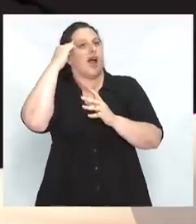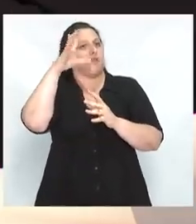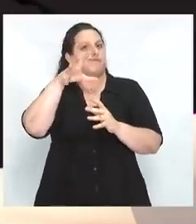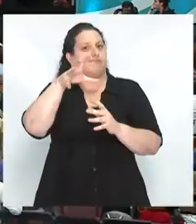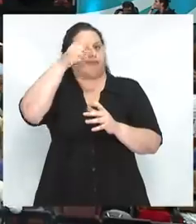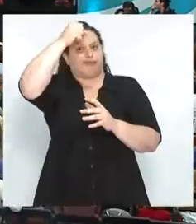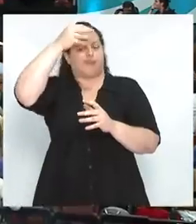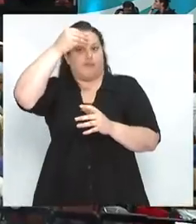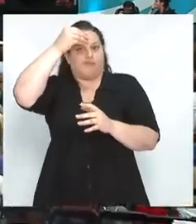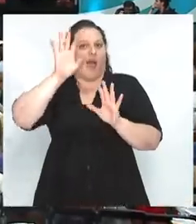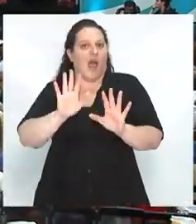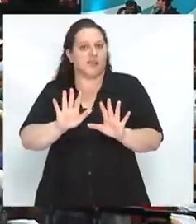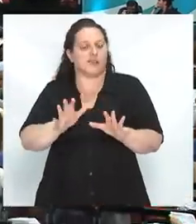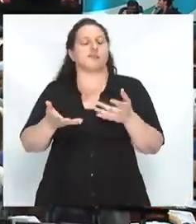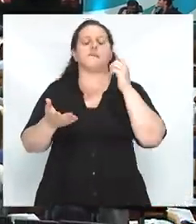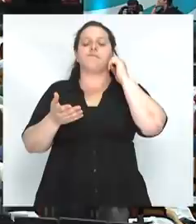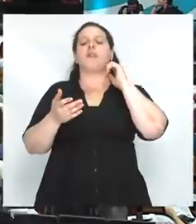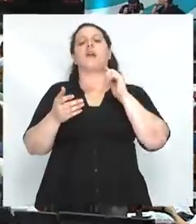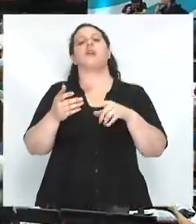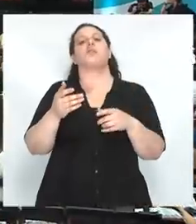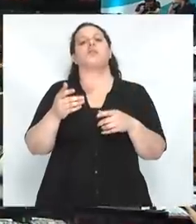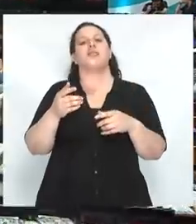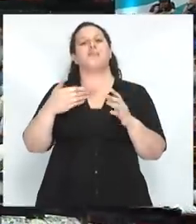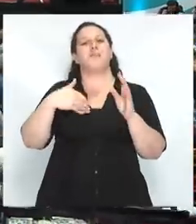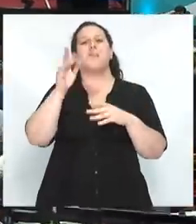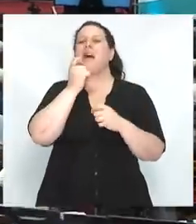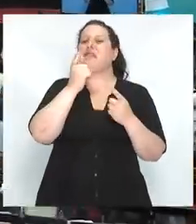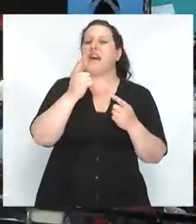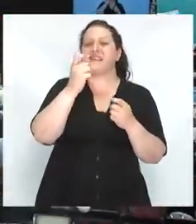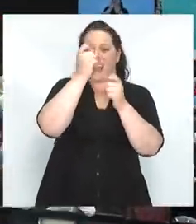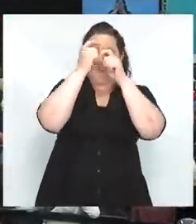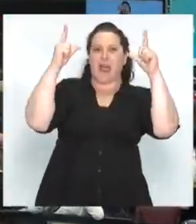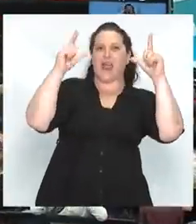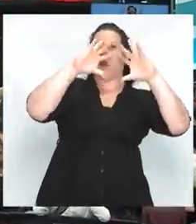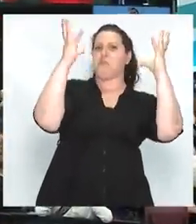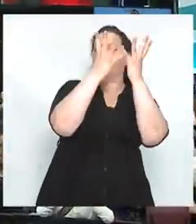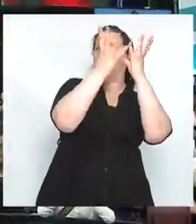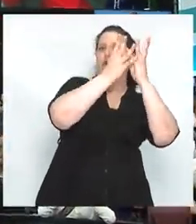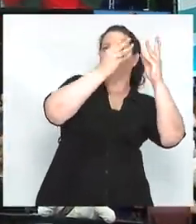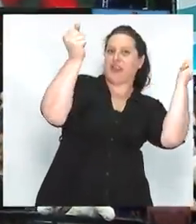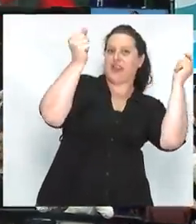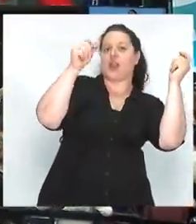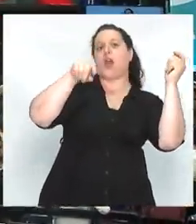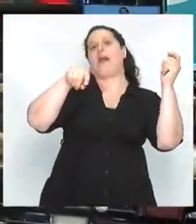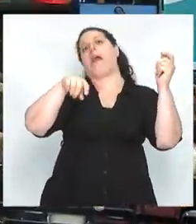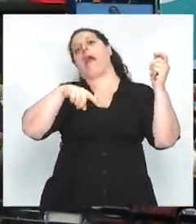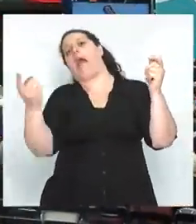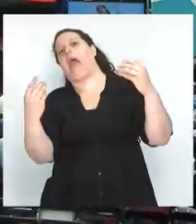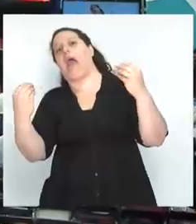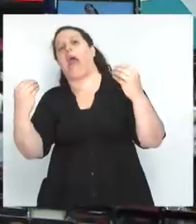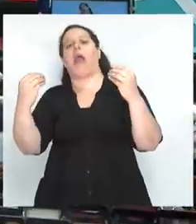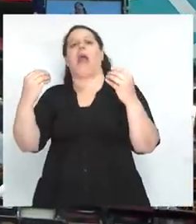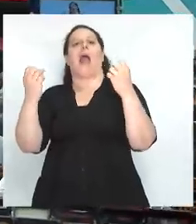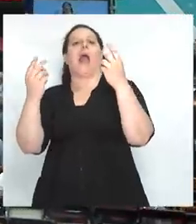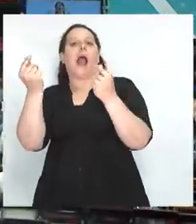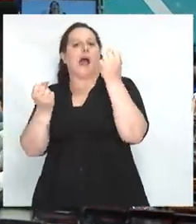Jameson que es más fácil imaginar el fin del mundo que el fin del capitalismo. Uno imagina que viene un meteorito y termina con